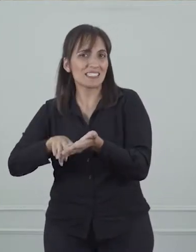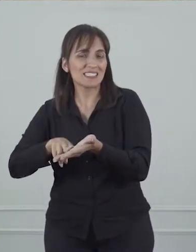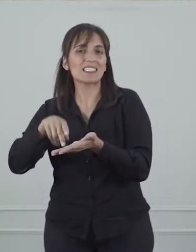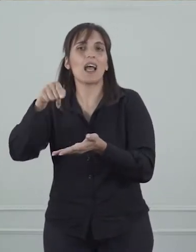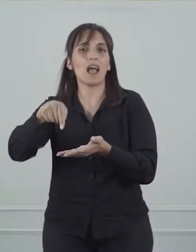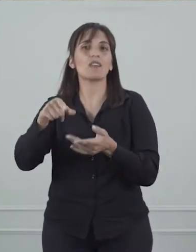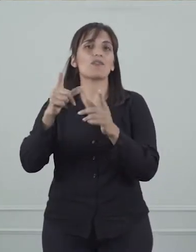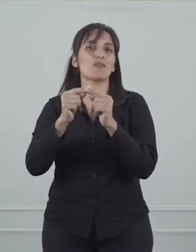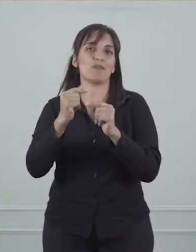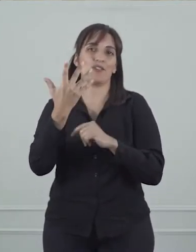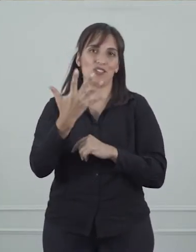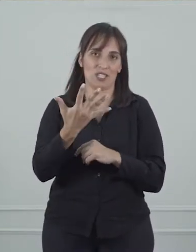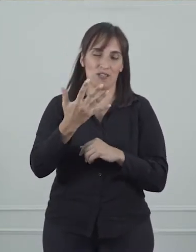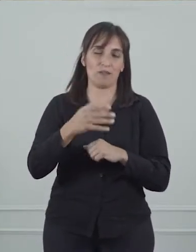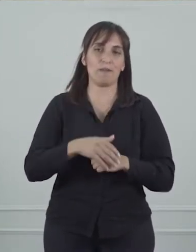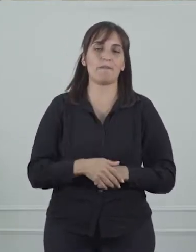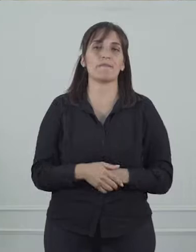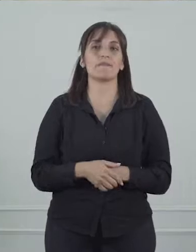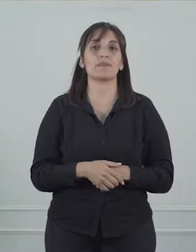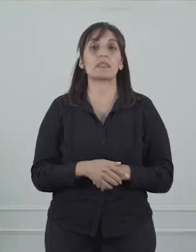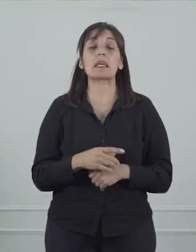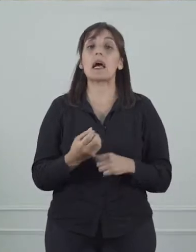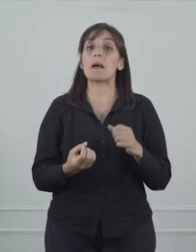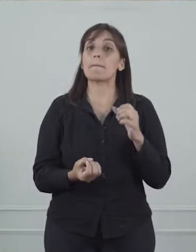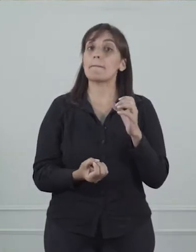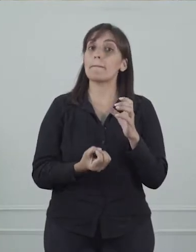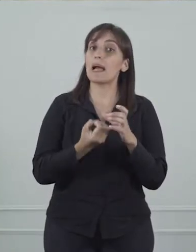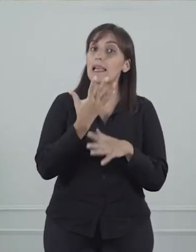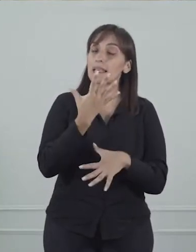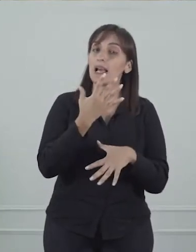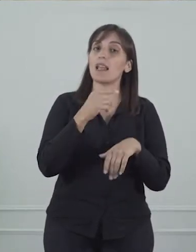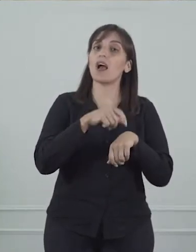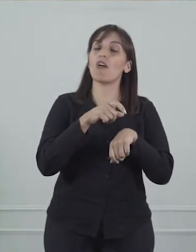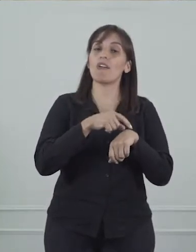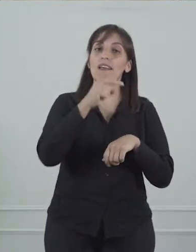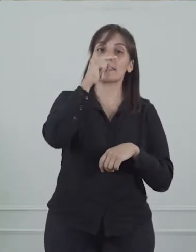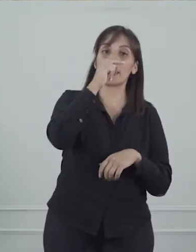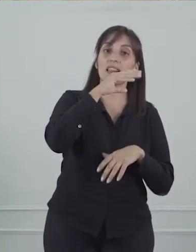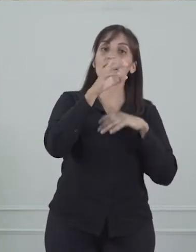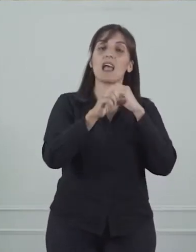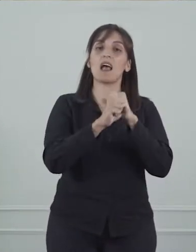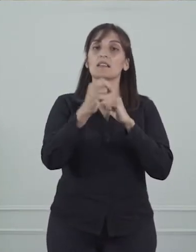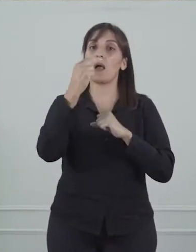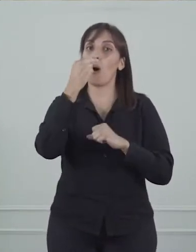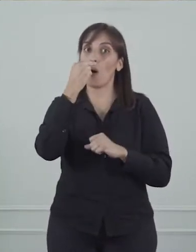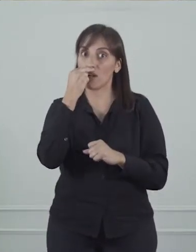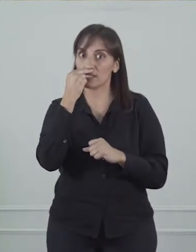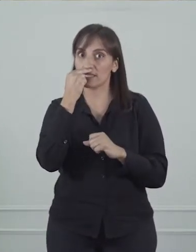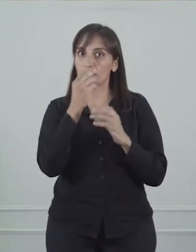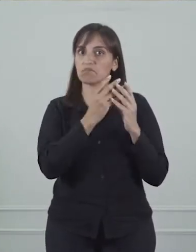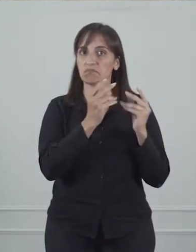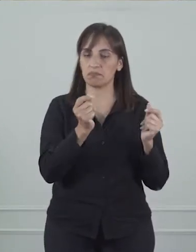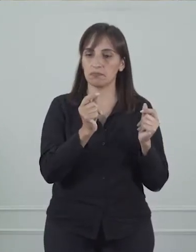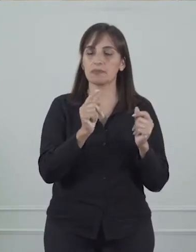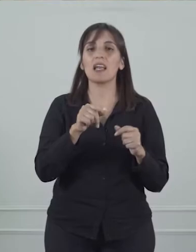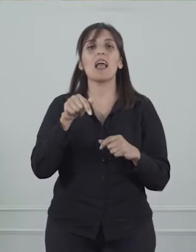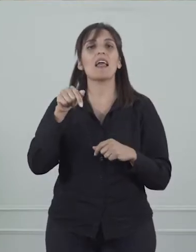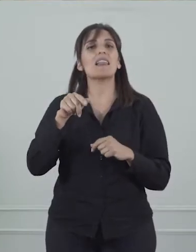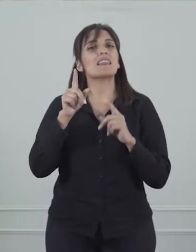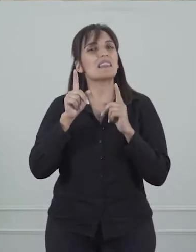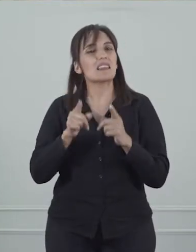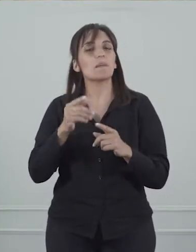mañana, de siete a once horas. Por la tarde, desde las catorce hasta las dieciocho horas,